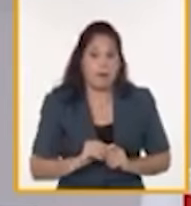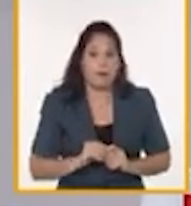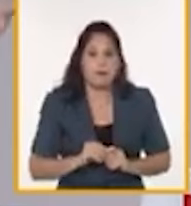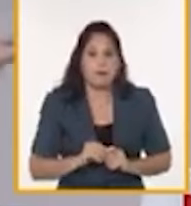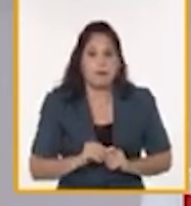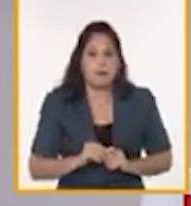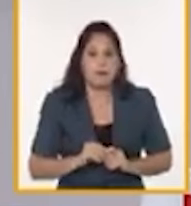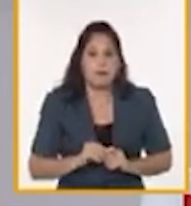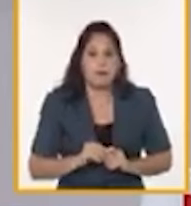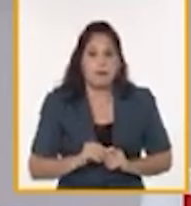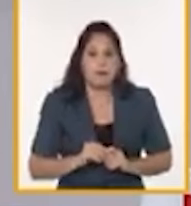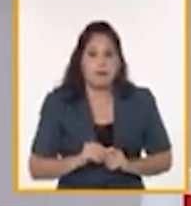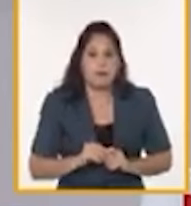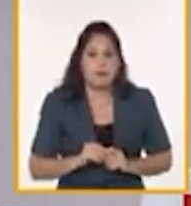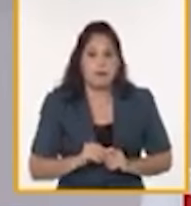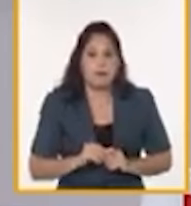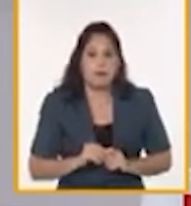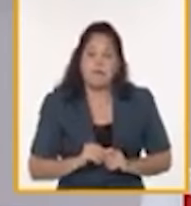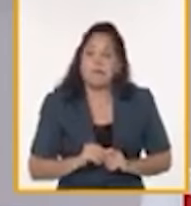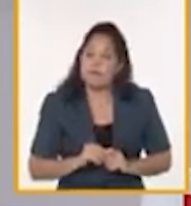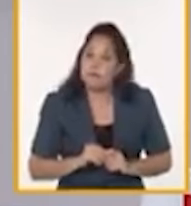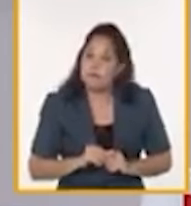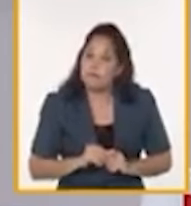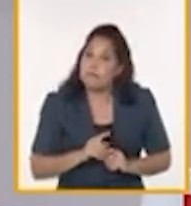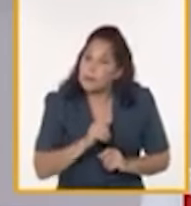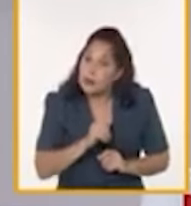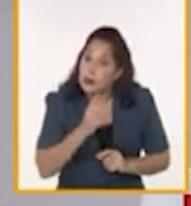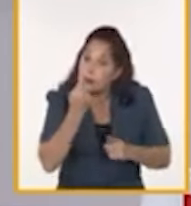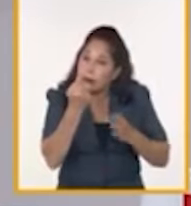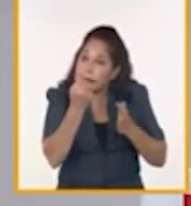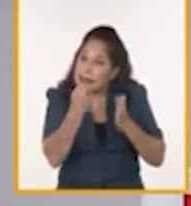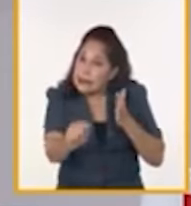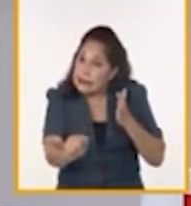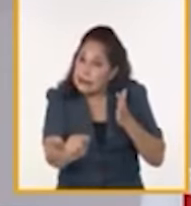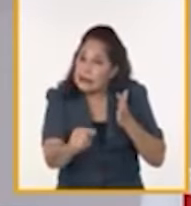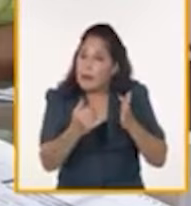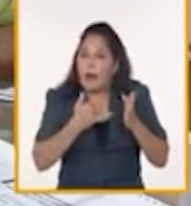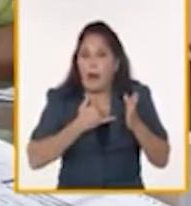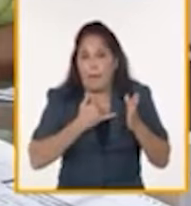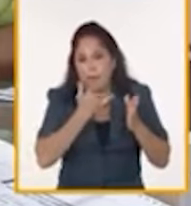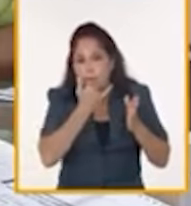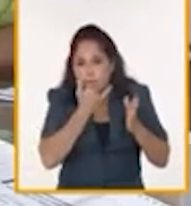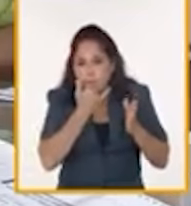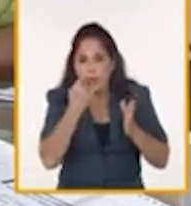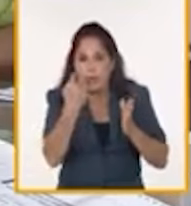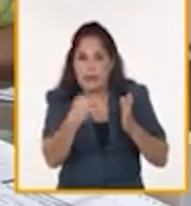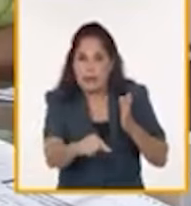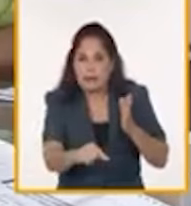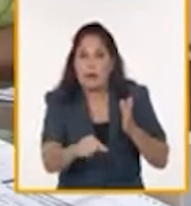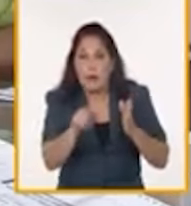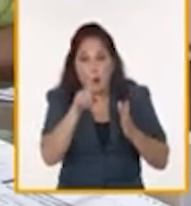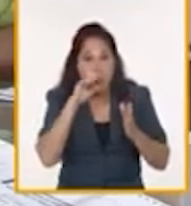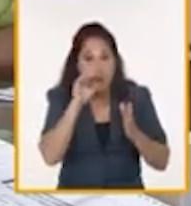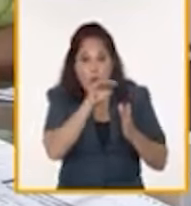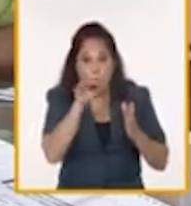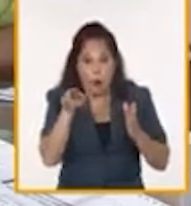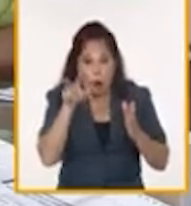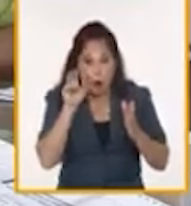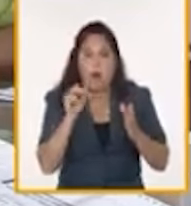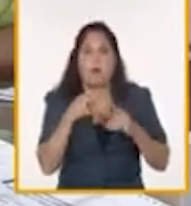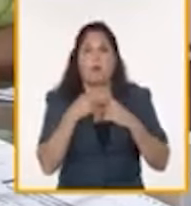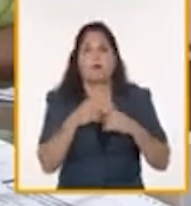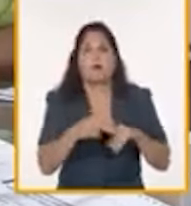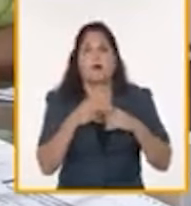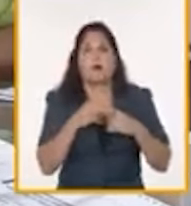naturalmente no debía ser así y es uno de los elementos que lo resuelve estas normas nuevas porque